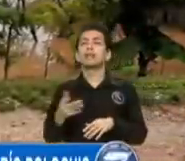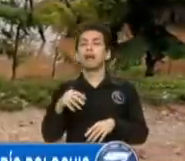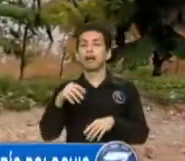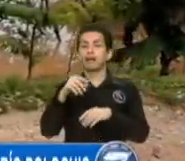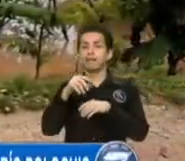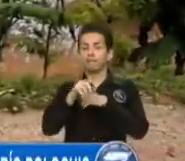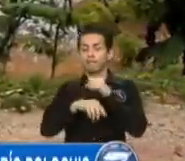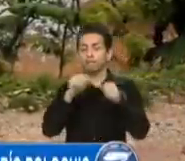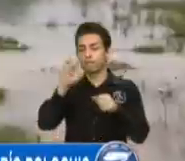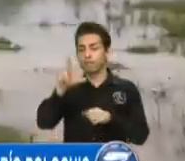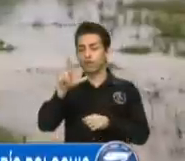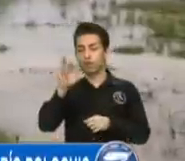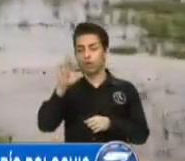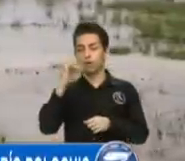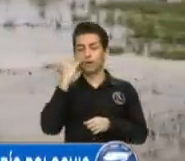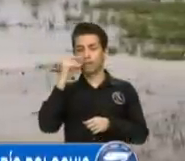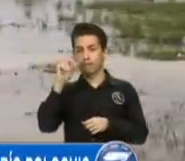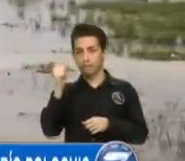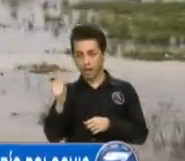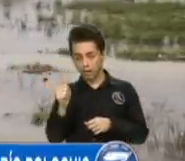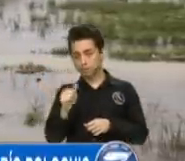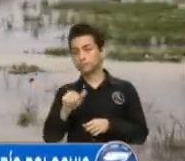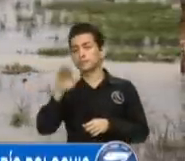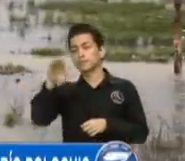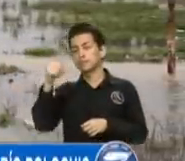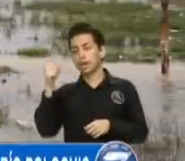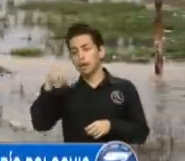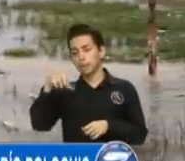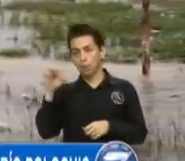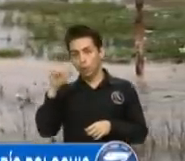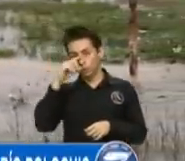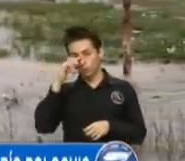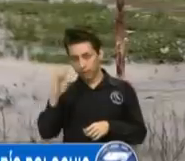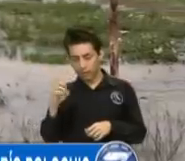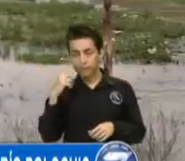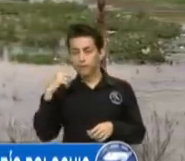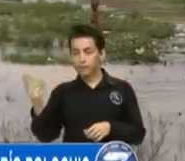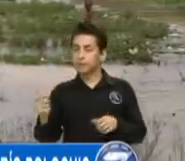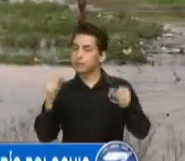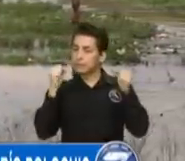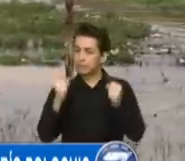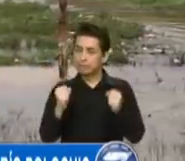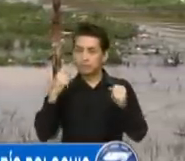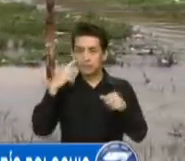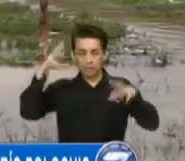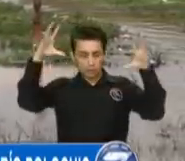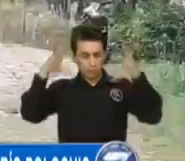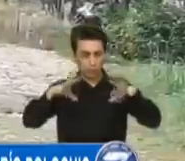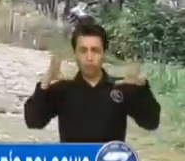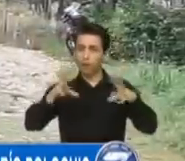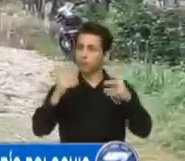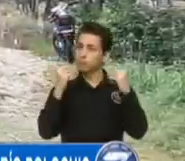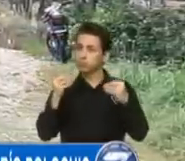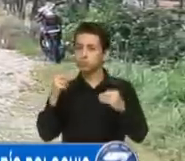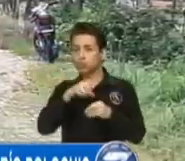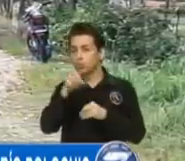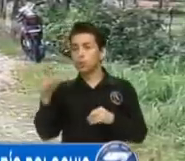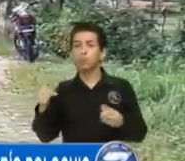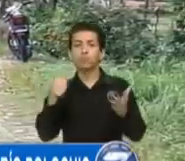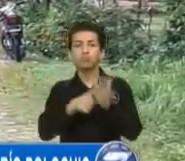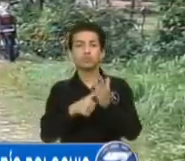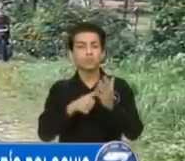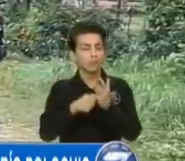Desarrollo, en donde hay varias viviendas anegadas de agua. Es oportuno señalar que las autoridades municipales están a la expectativa